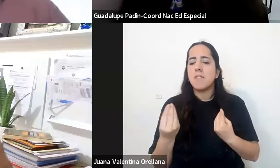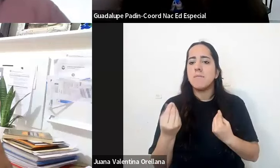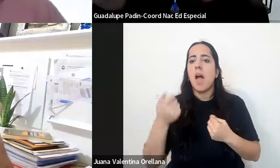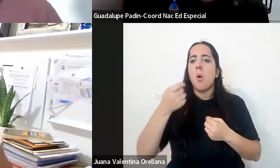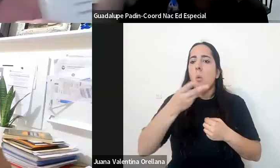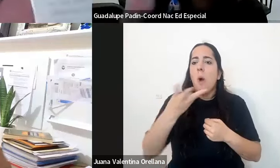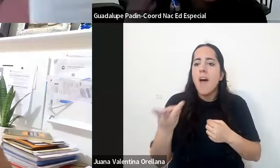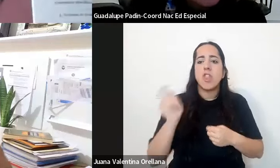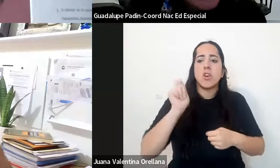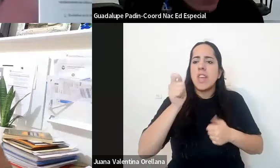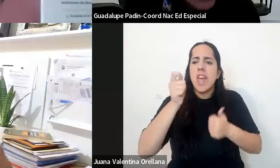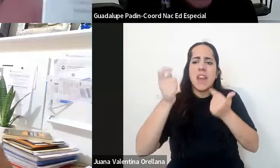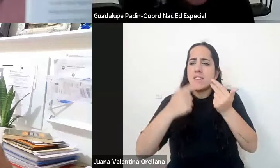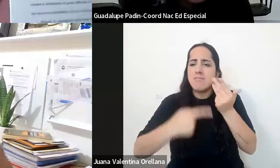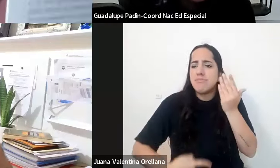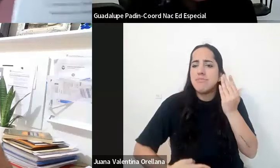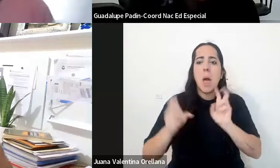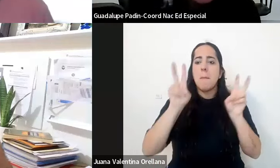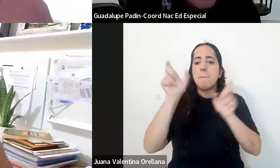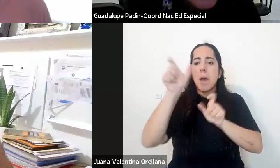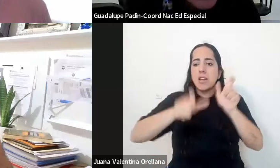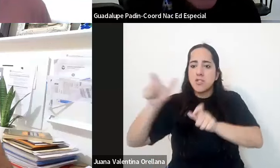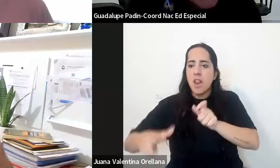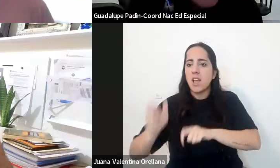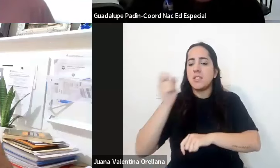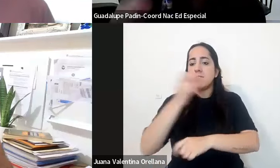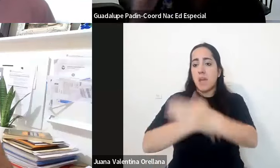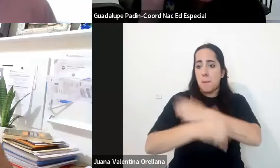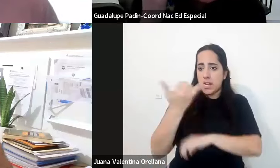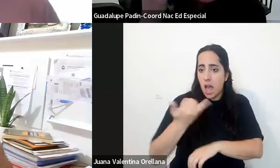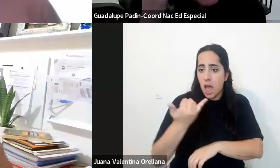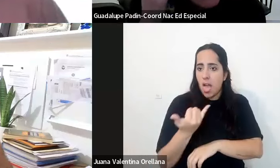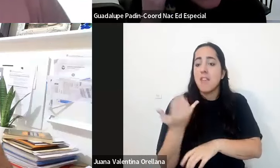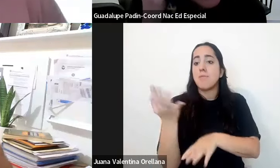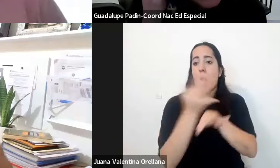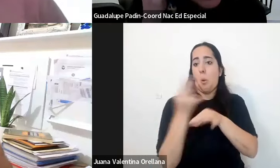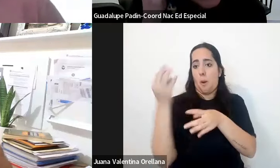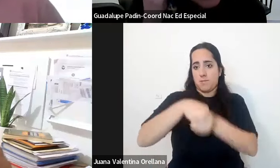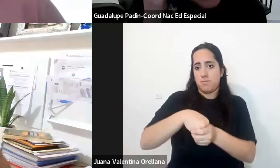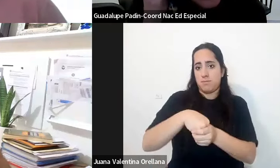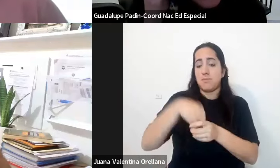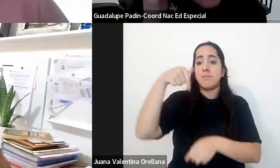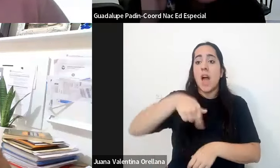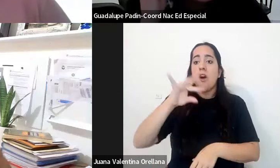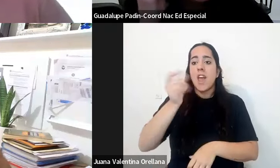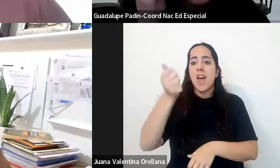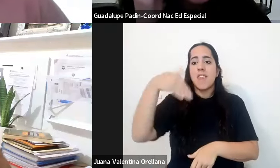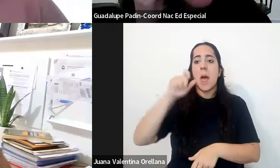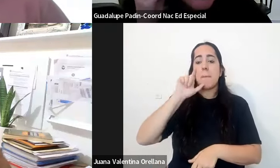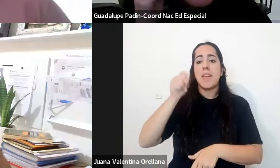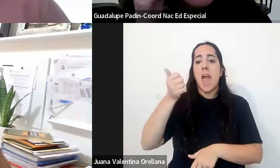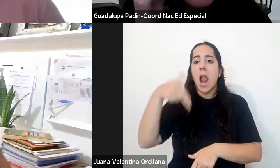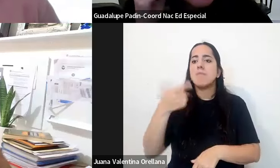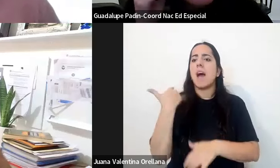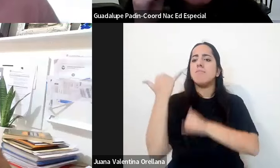quiénes son las personas con discapacidad que transitan en el sistema educativo ahora Dambián nos va a contar cómo es esta situación en